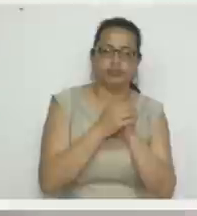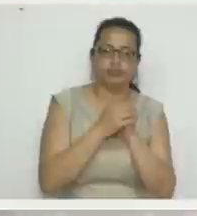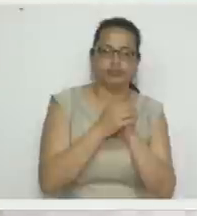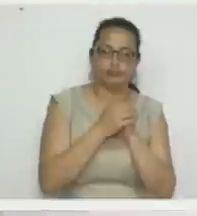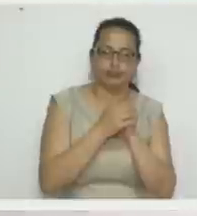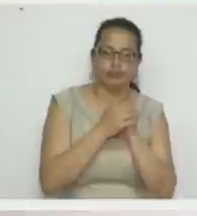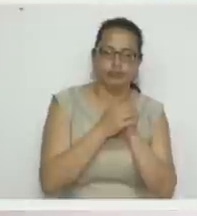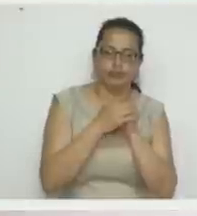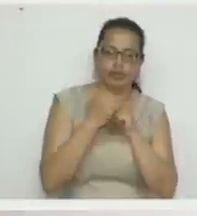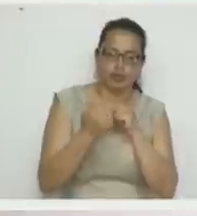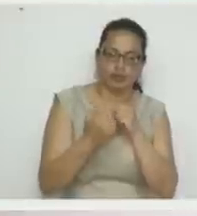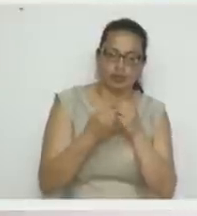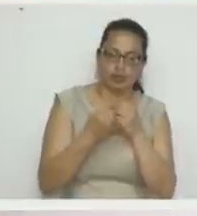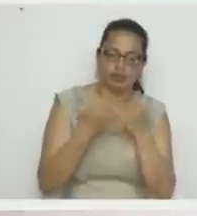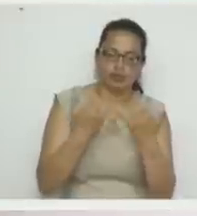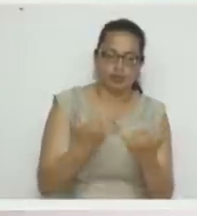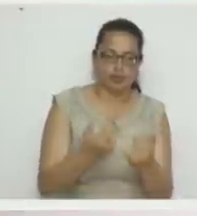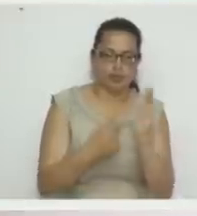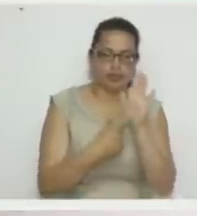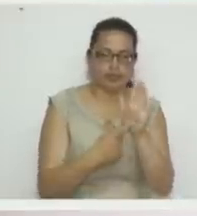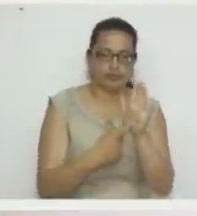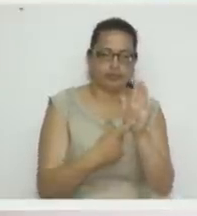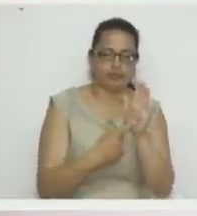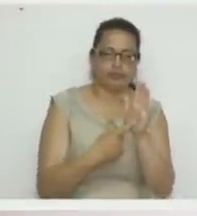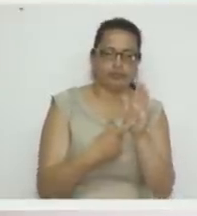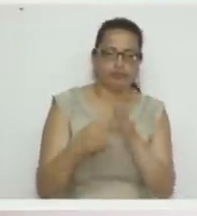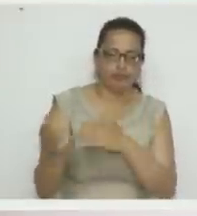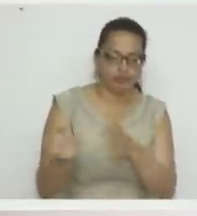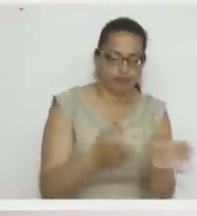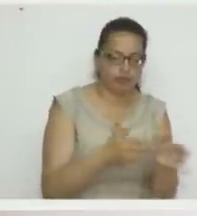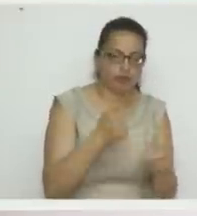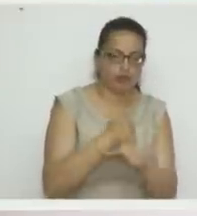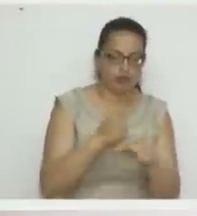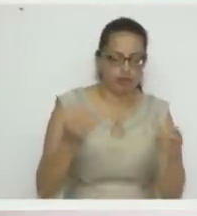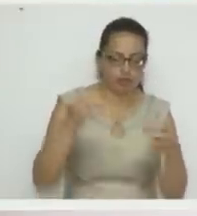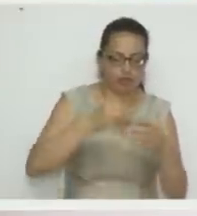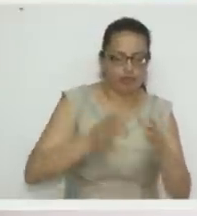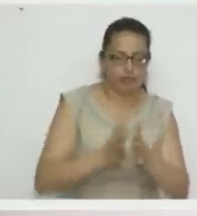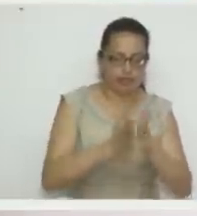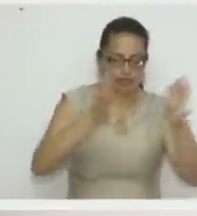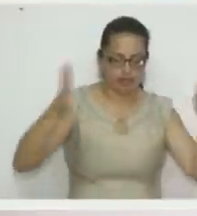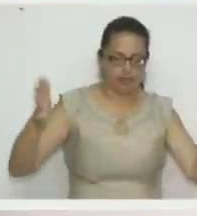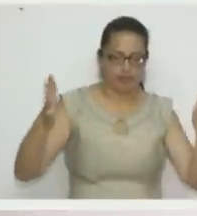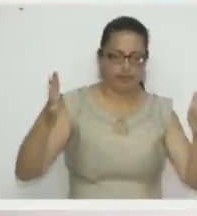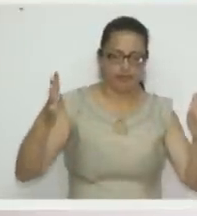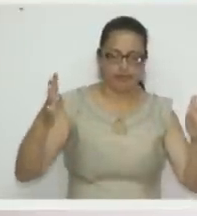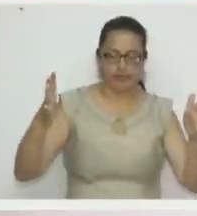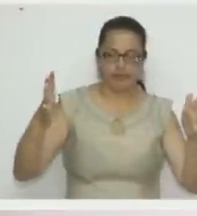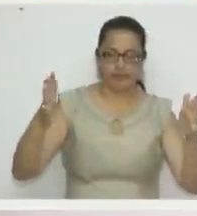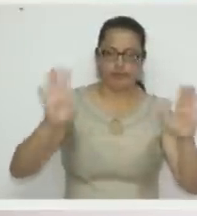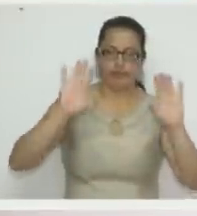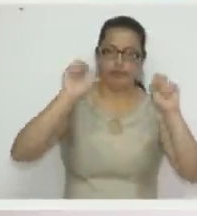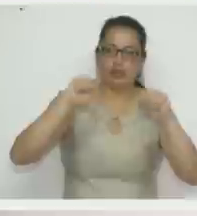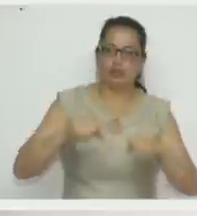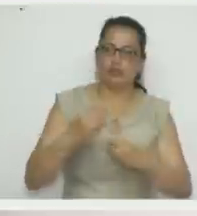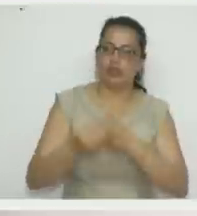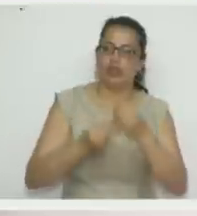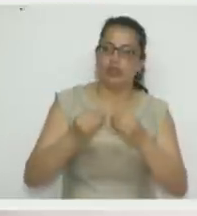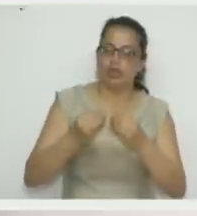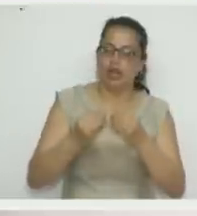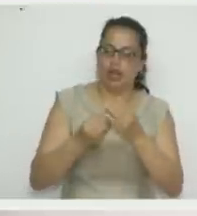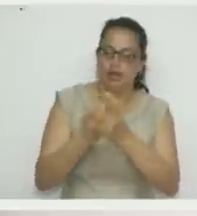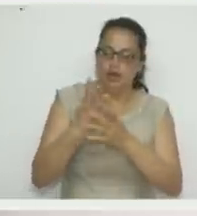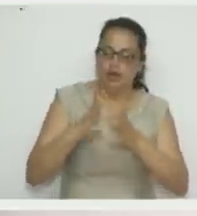Que vamos a utilizar para este proyecto. Si van a hacer un proyecto más grande, porque se puede hacer también un proyecto más grande, pues ustedes aumentan el